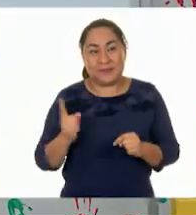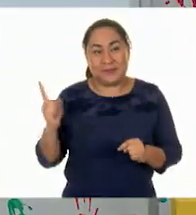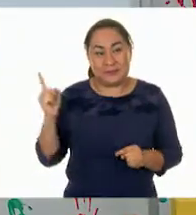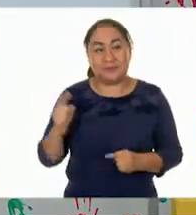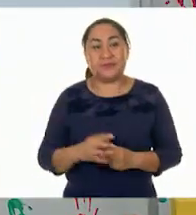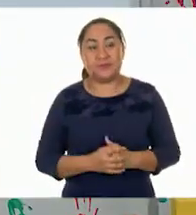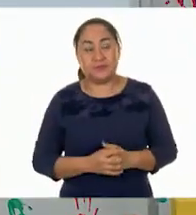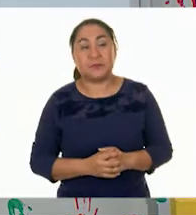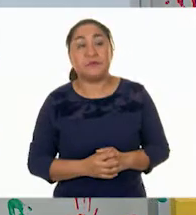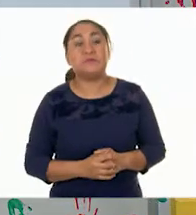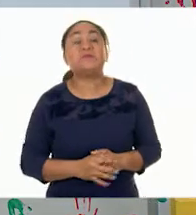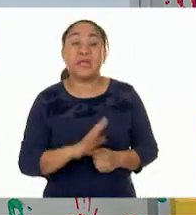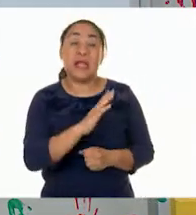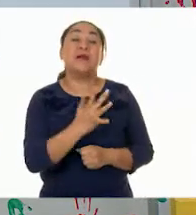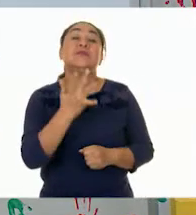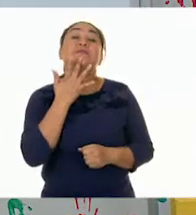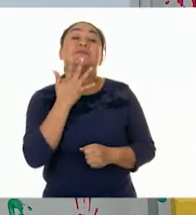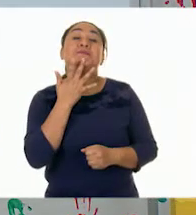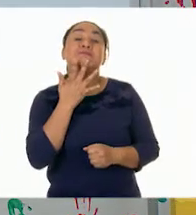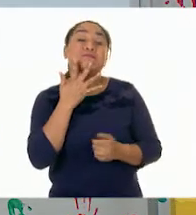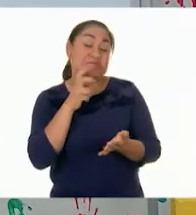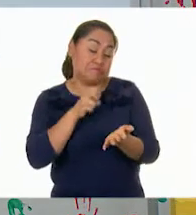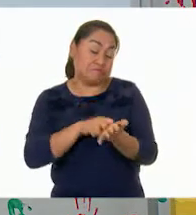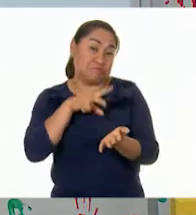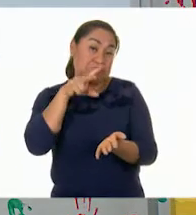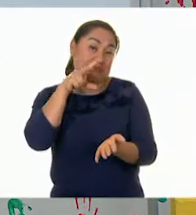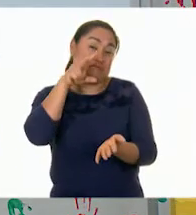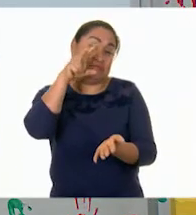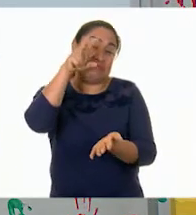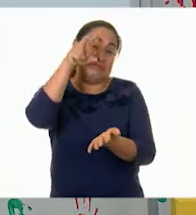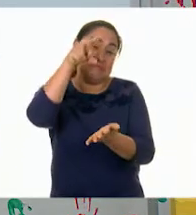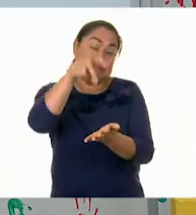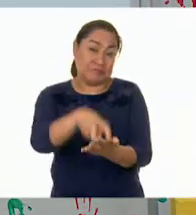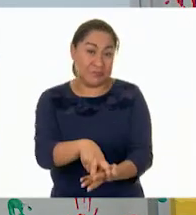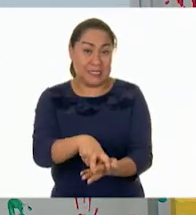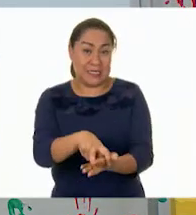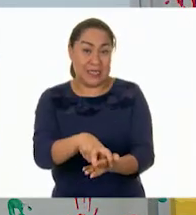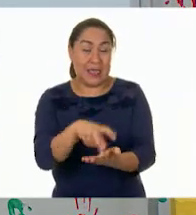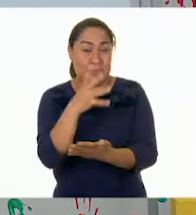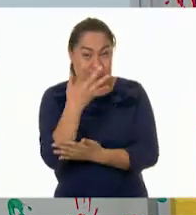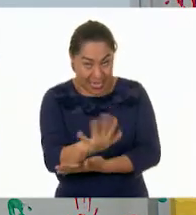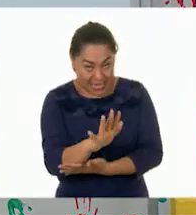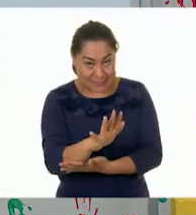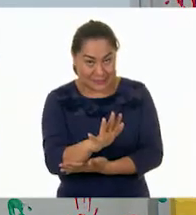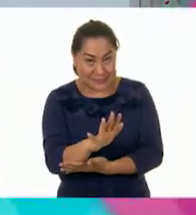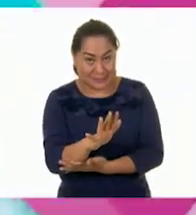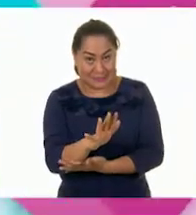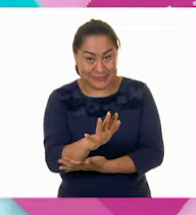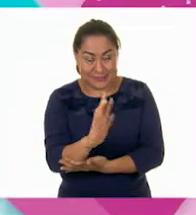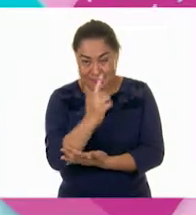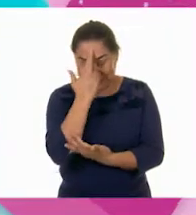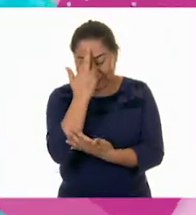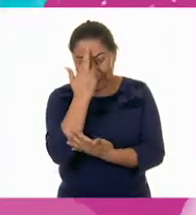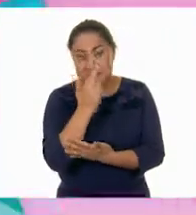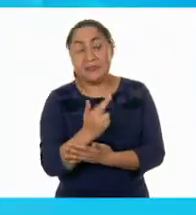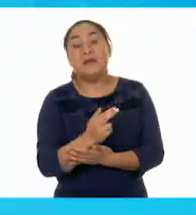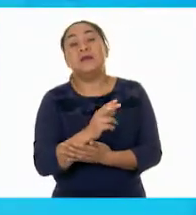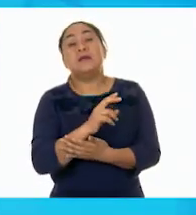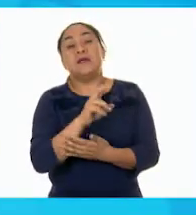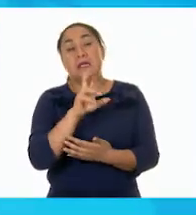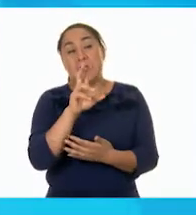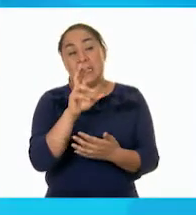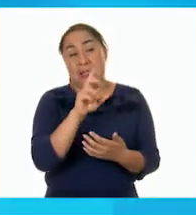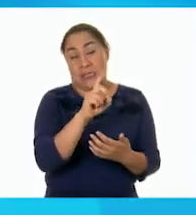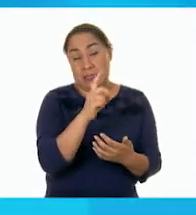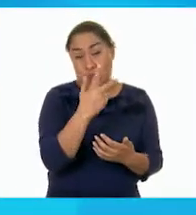bien. Rana Lucía, primero, hace un salto grande de diez. Excelente. Tenemos treinta y